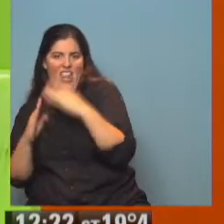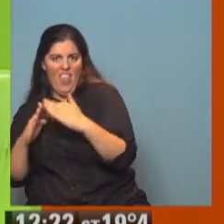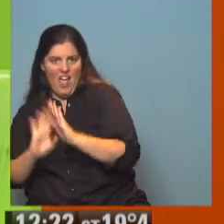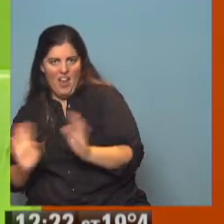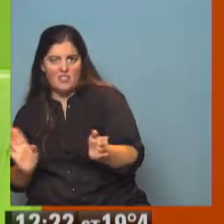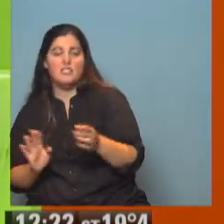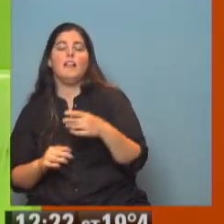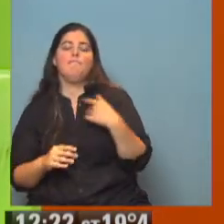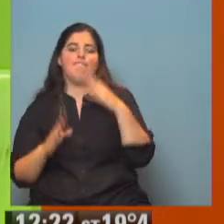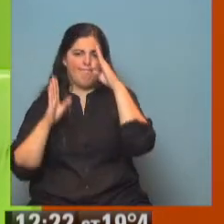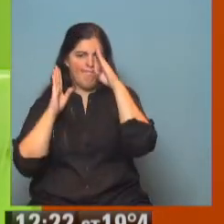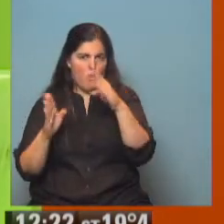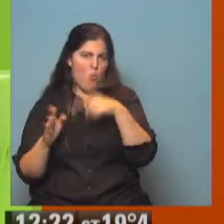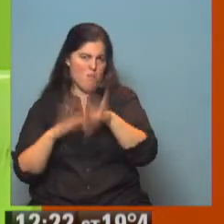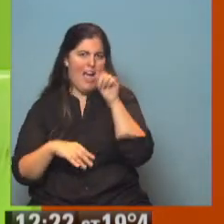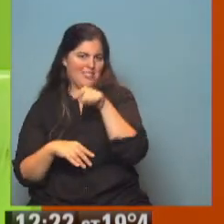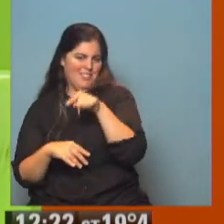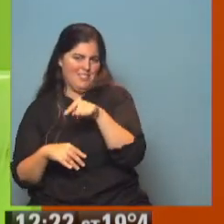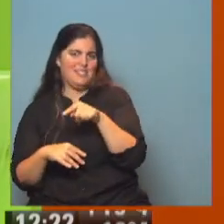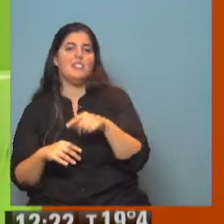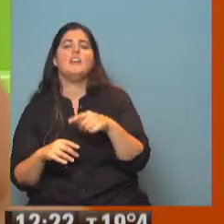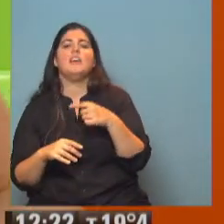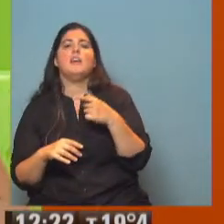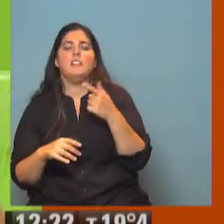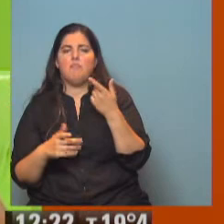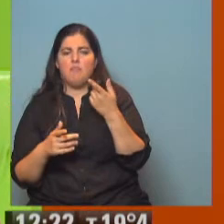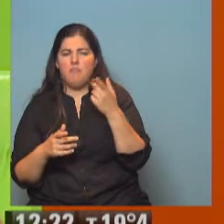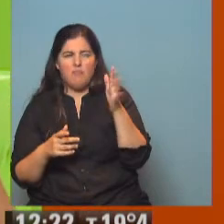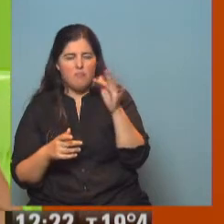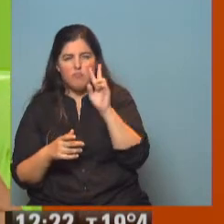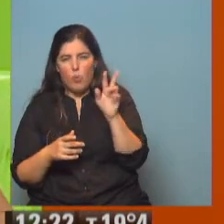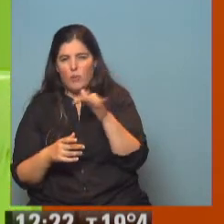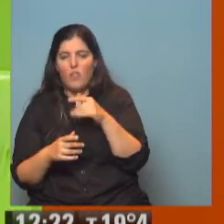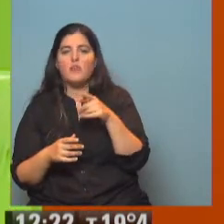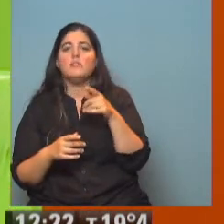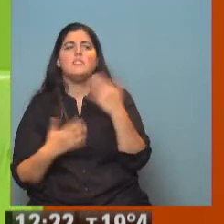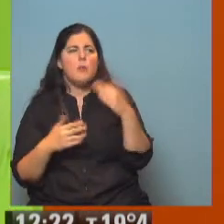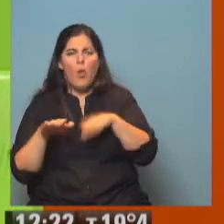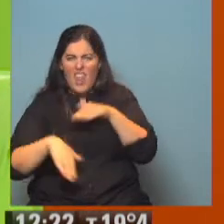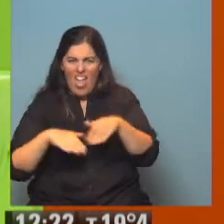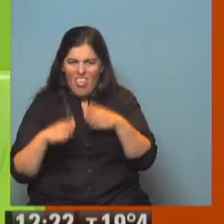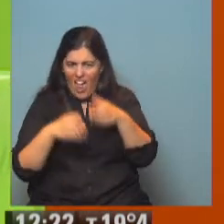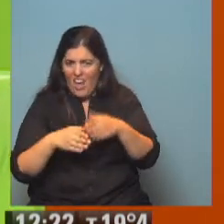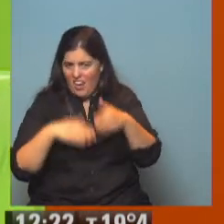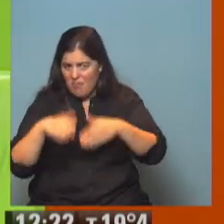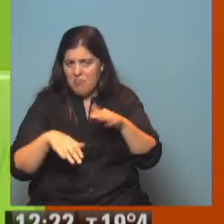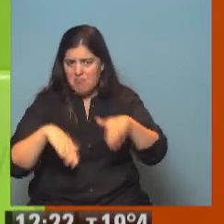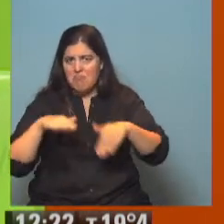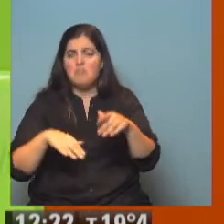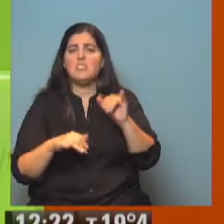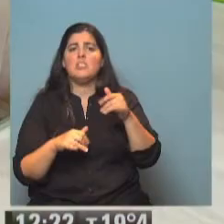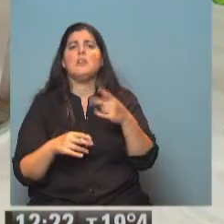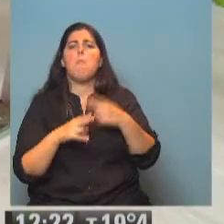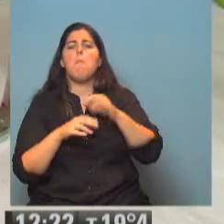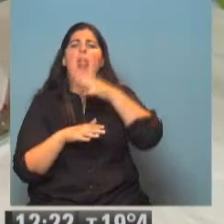ahora, porque es más común de lo que uno piensa. ¿Se puede, rapidito, se puede ir a nadar? Por supuesto. ¿Se puede ir a la